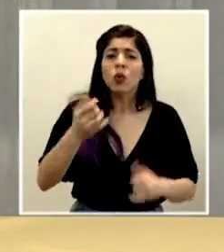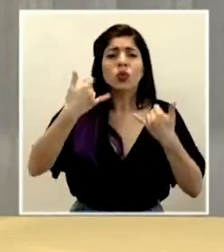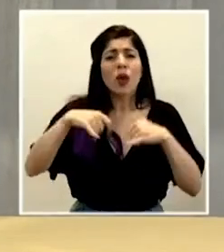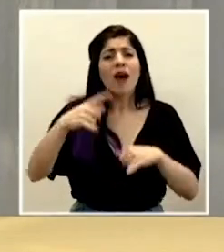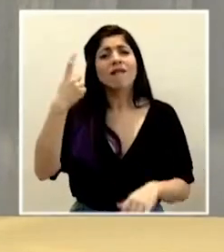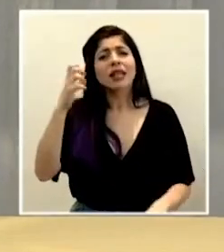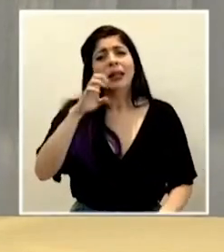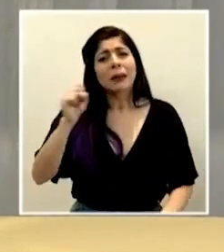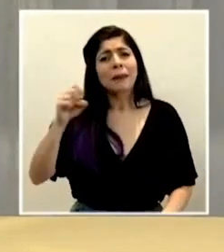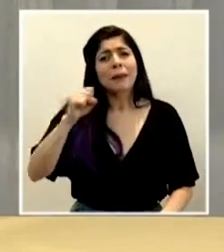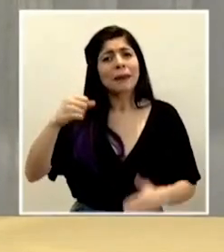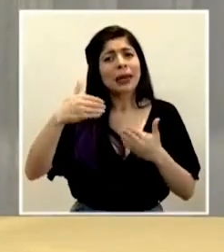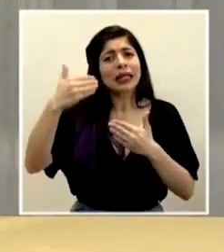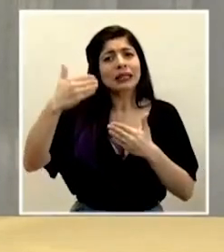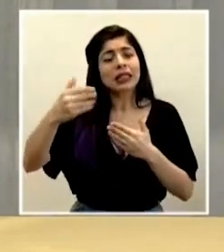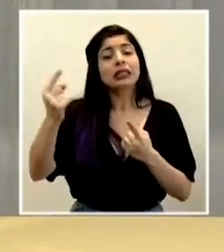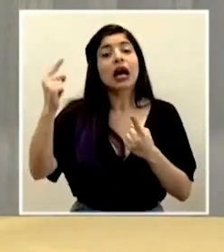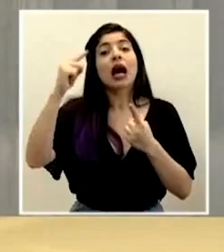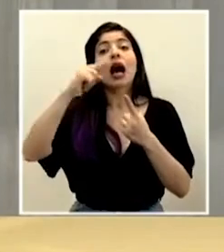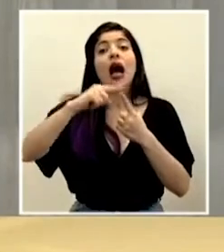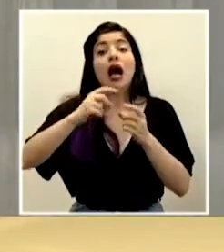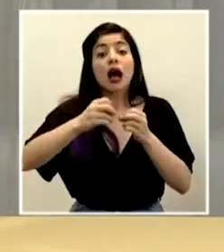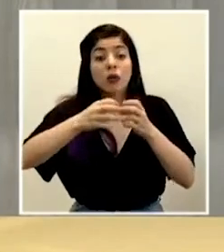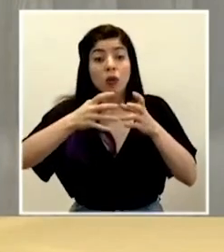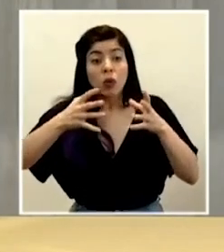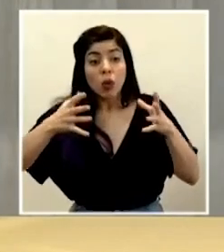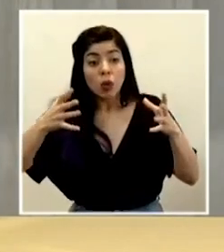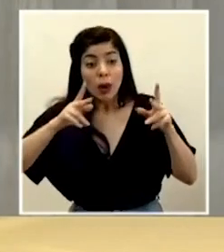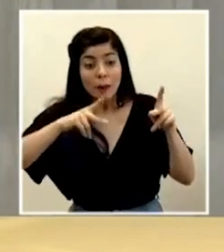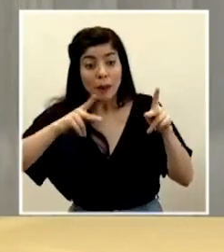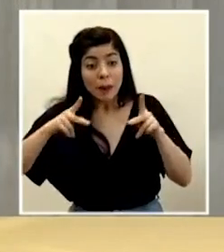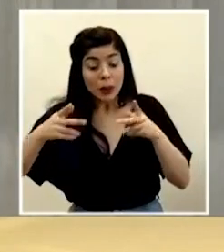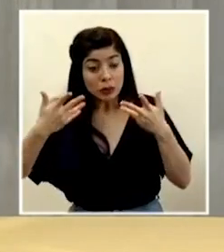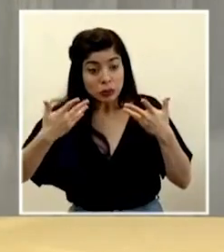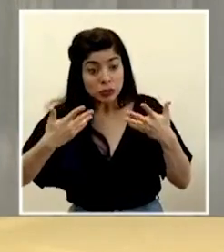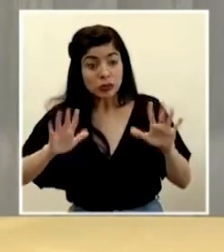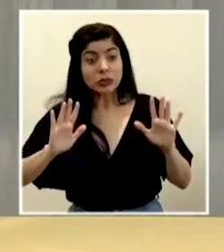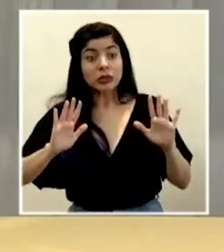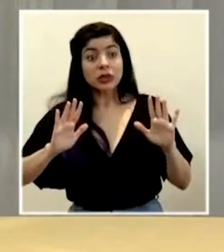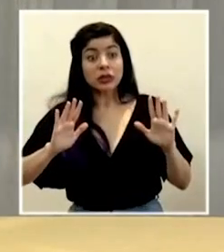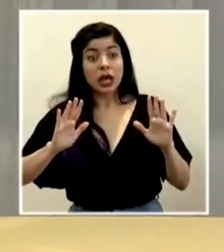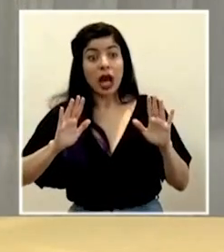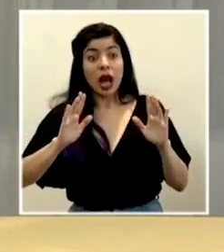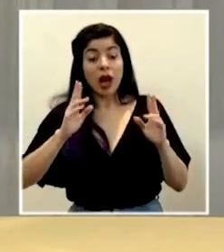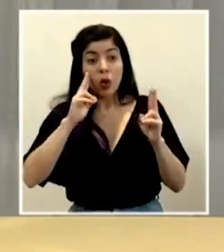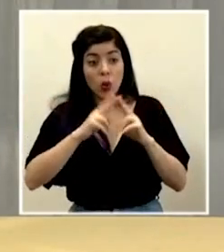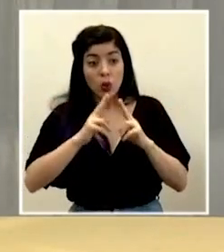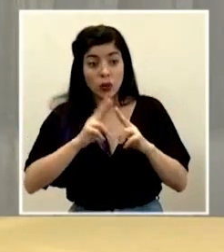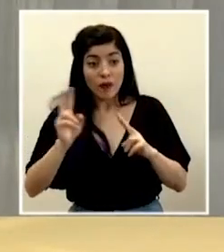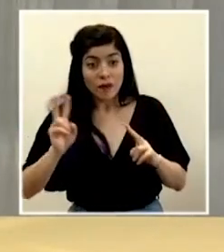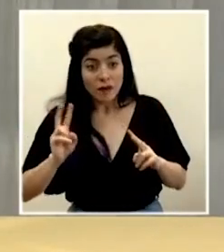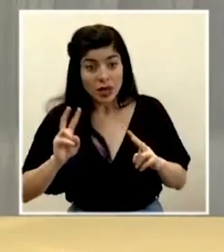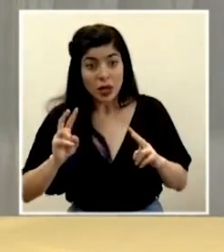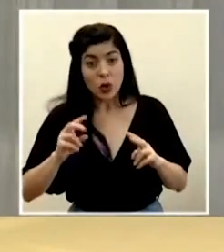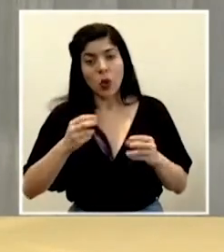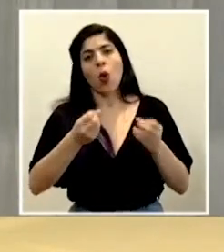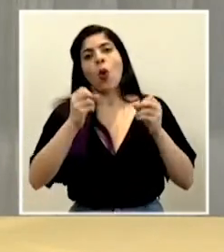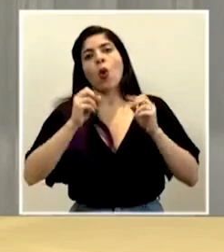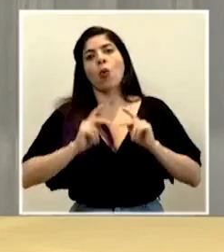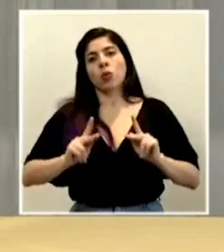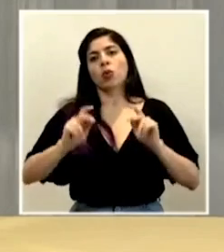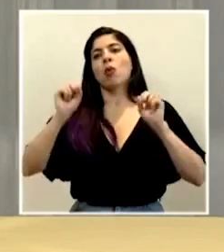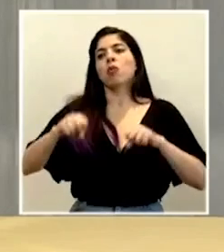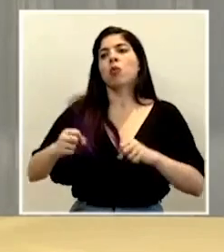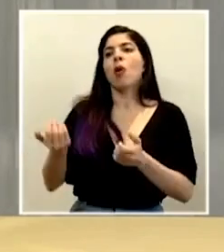varios meses para que exista un porcentaje importante de la población que ya se haya expuesto al virus y que eso nos permita retomar